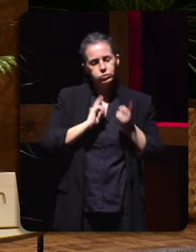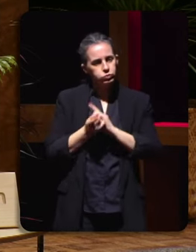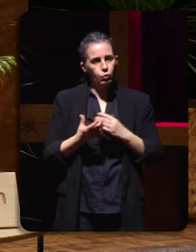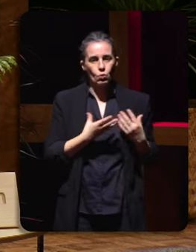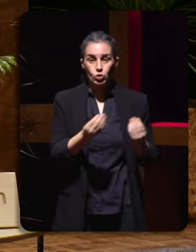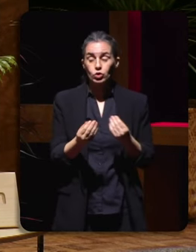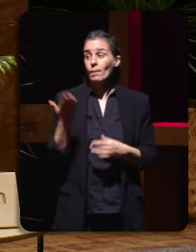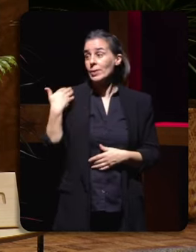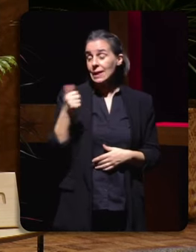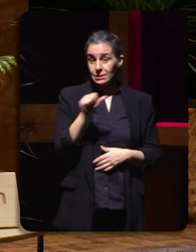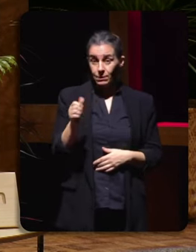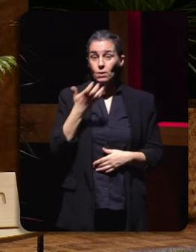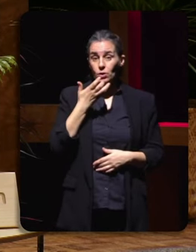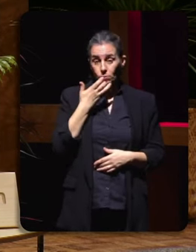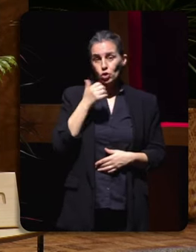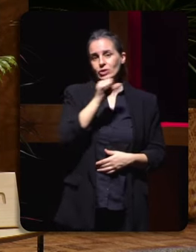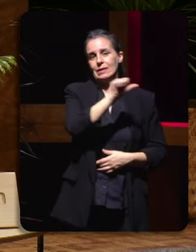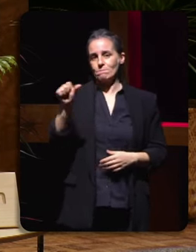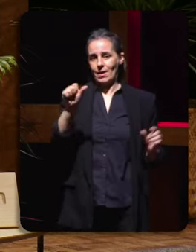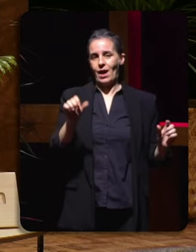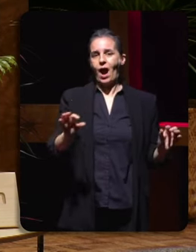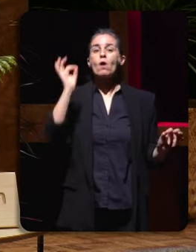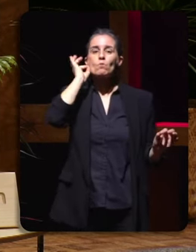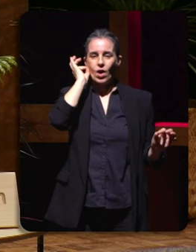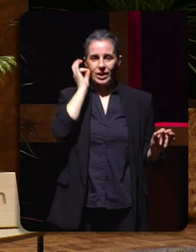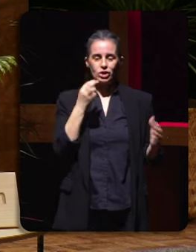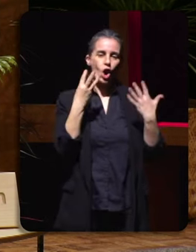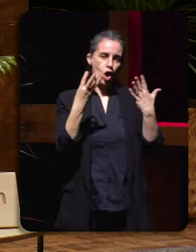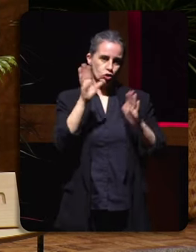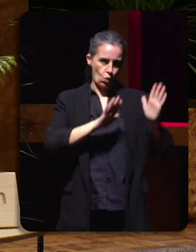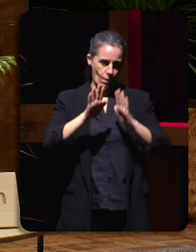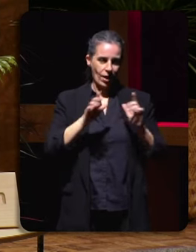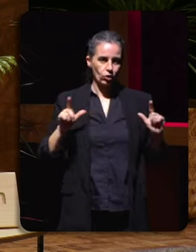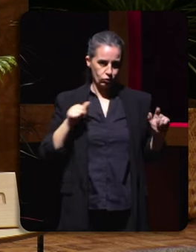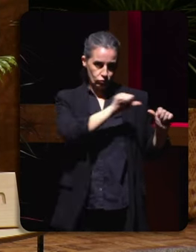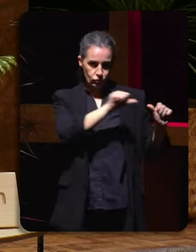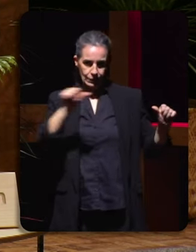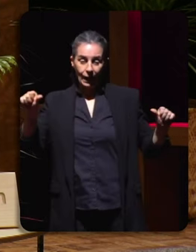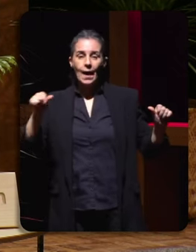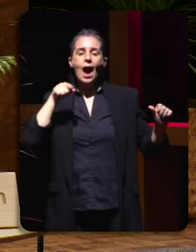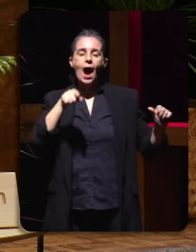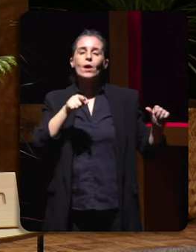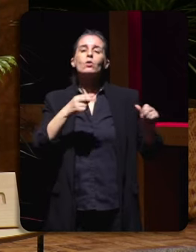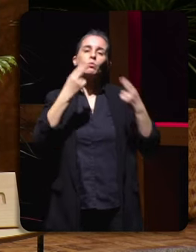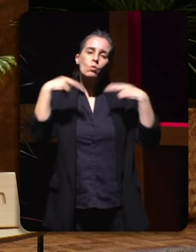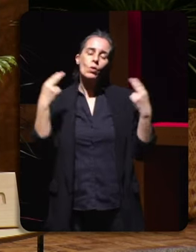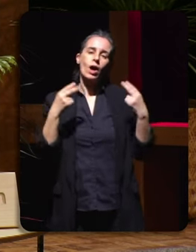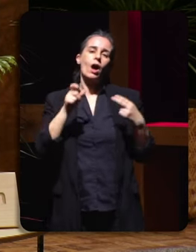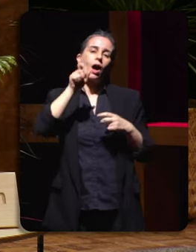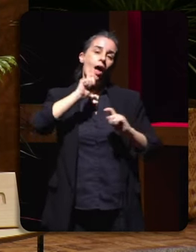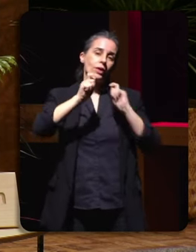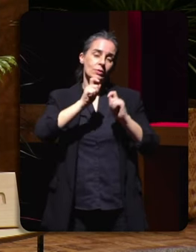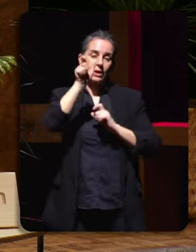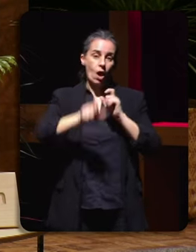pasada por exemplo a semana das mulleres a semana doito de marzo publicouse unha entrevista cunha muller garda civil